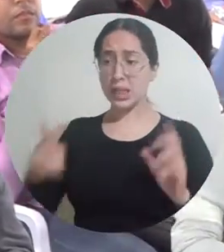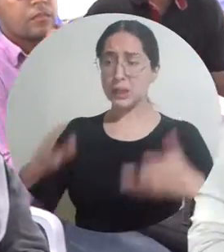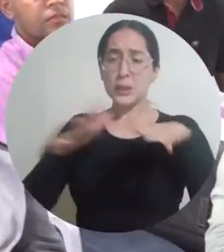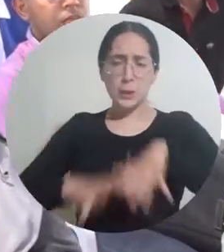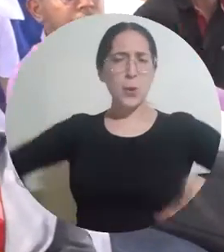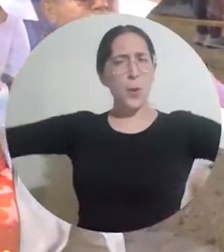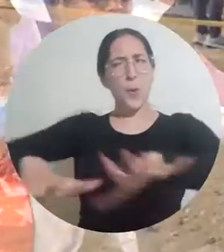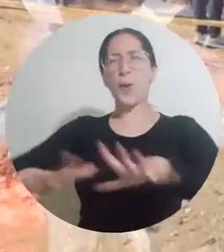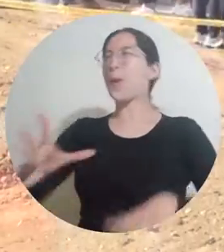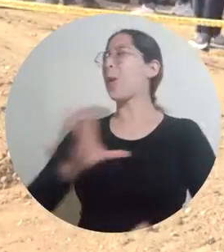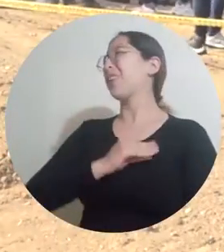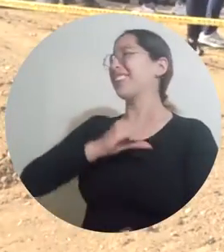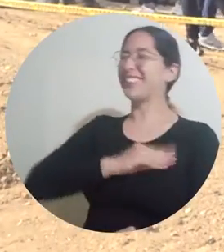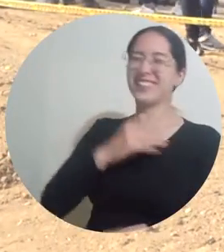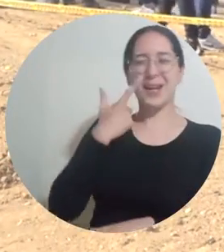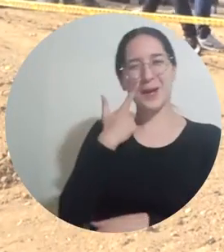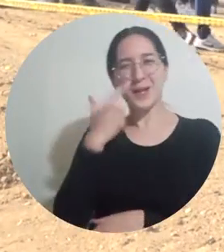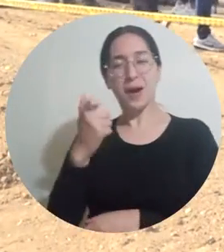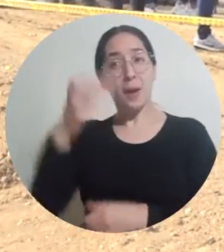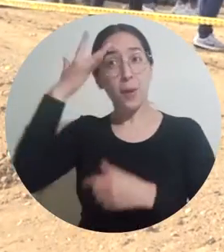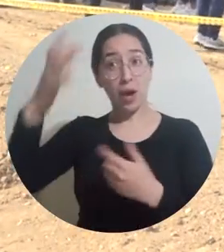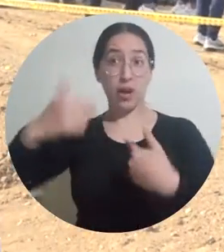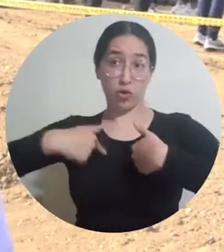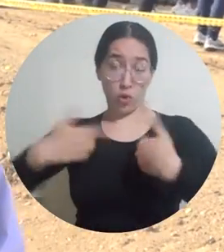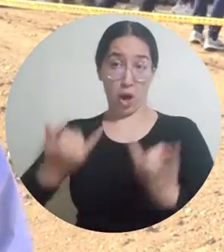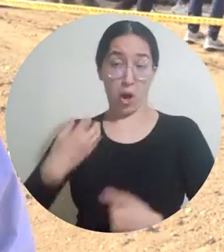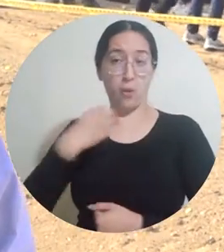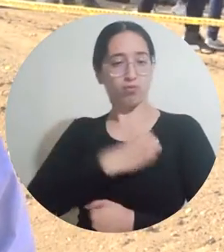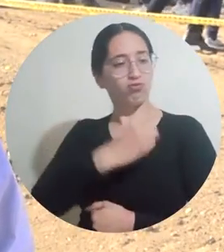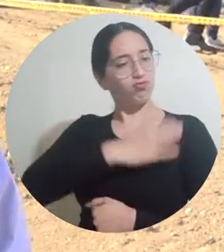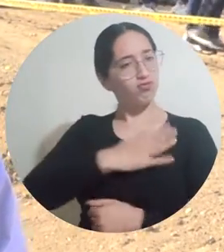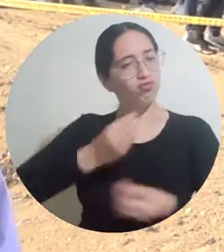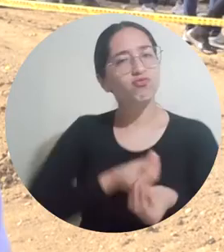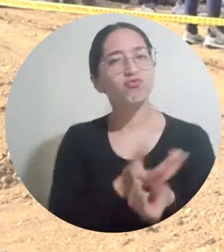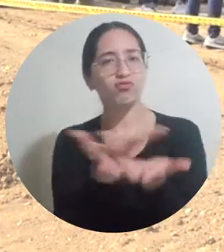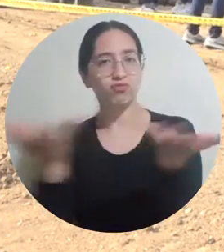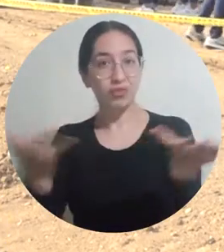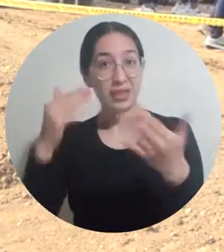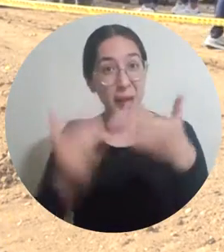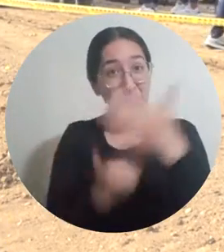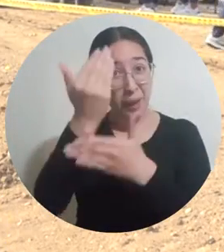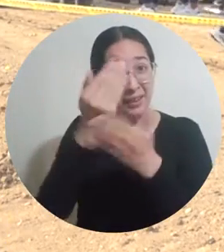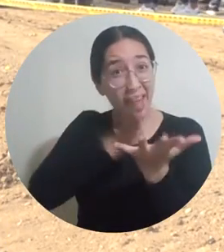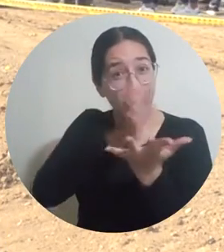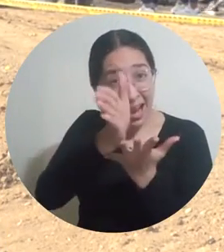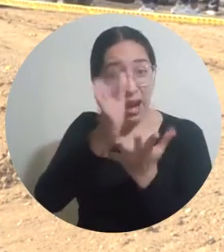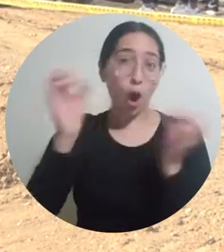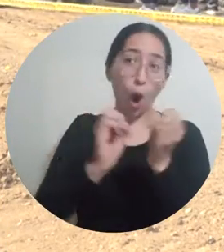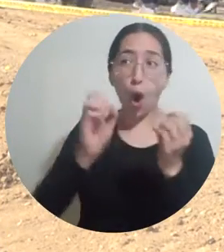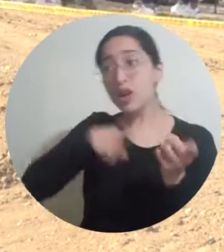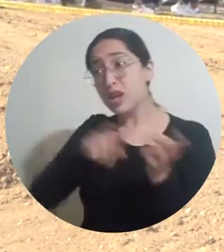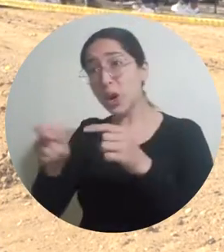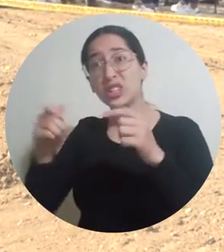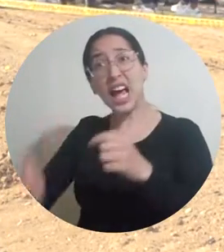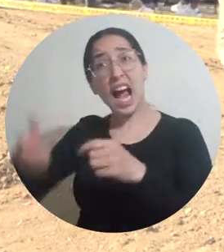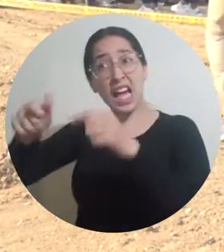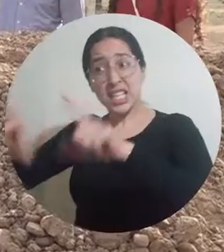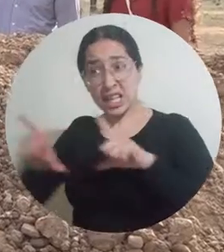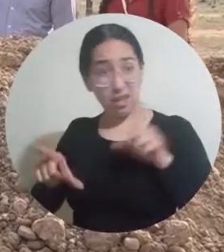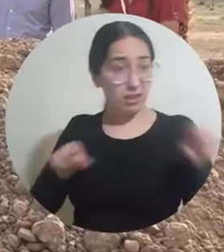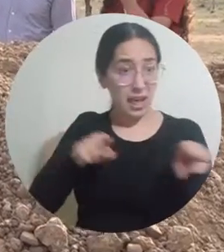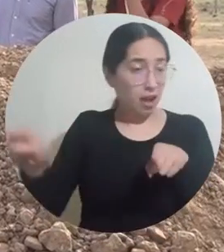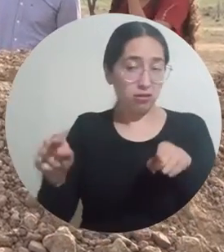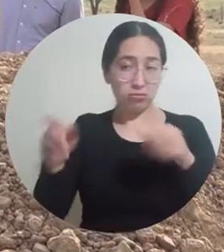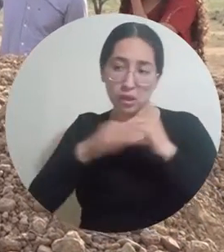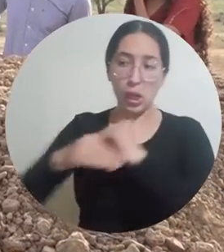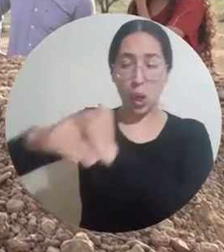gratificante porque se me ha dado la oportunidad de transmitirles a esos estudiantes de introducción a la carrera y a esos estudiantes que están próximos a graduarse